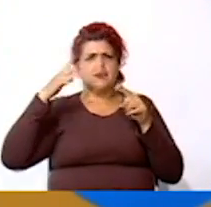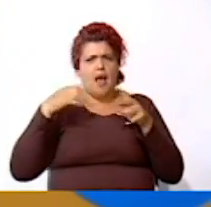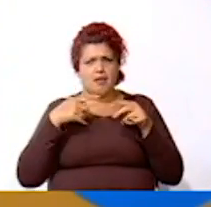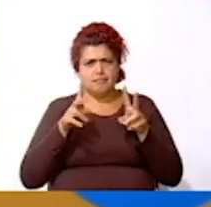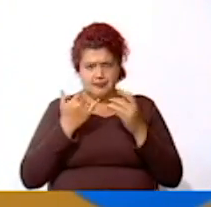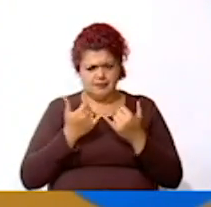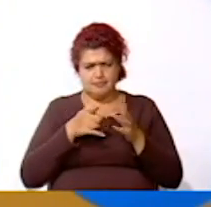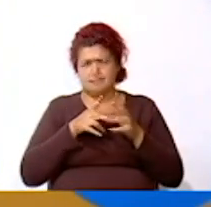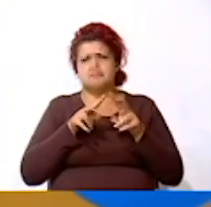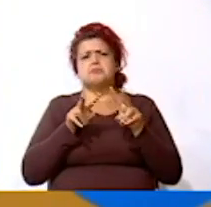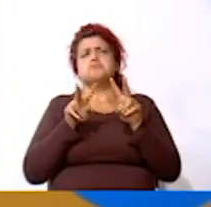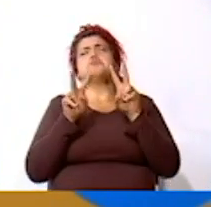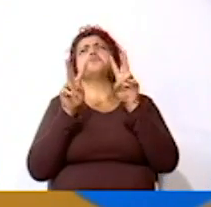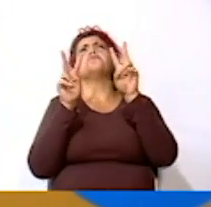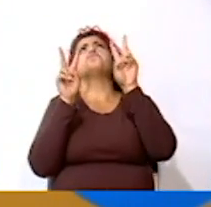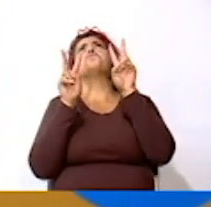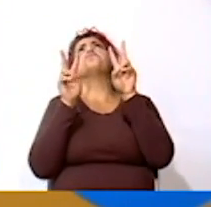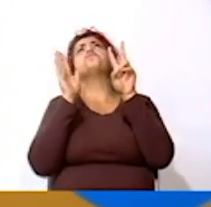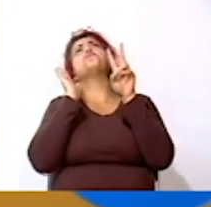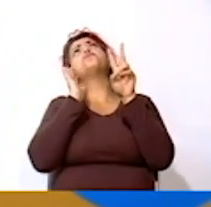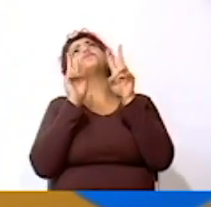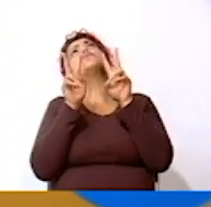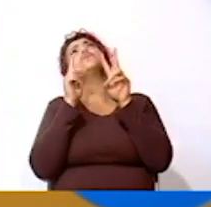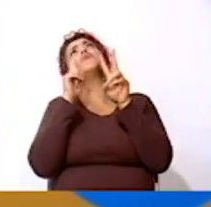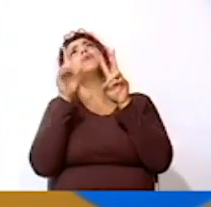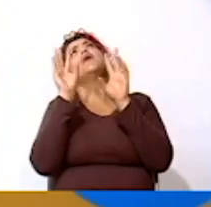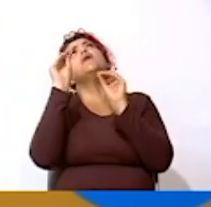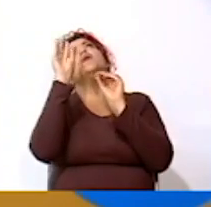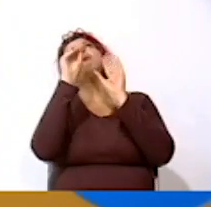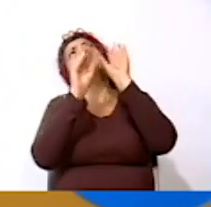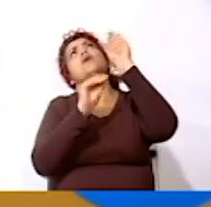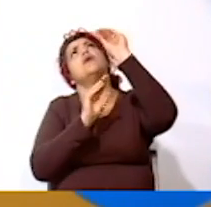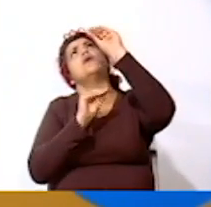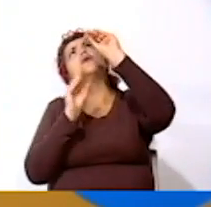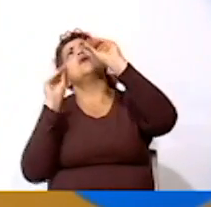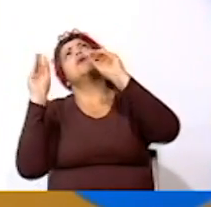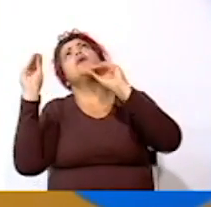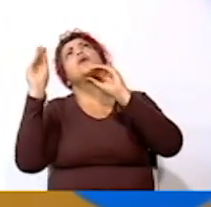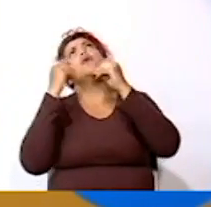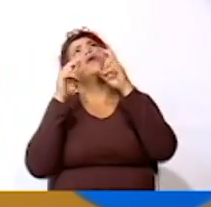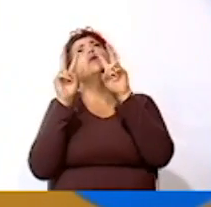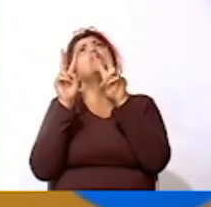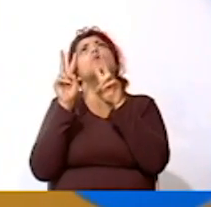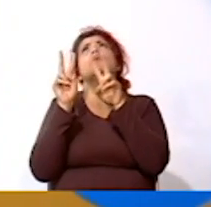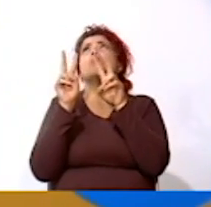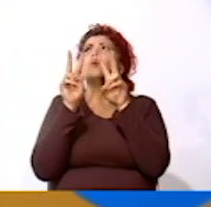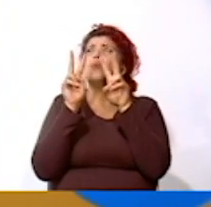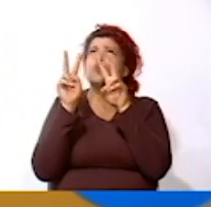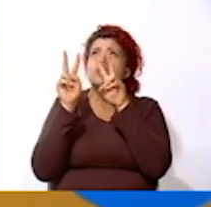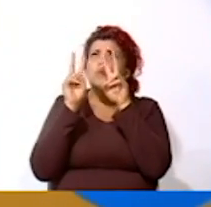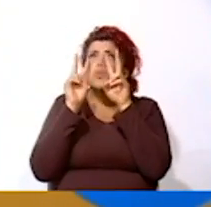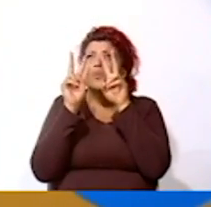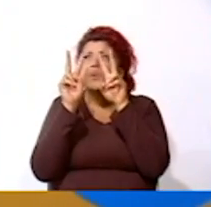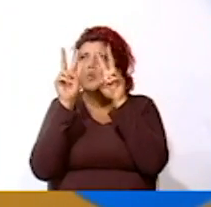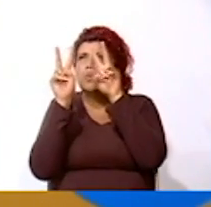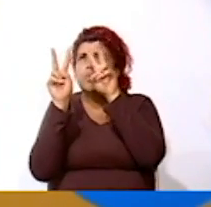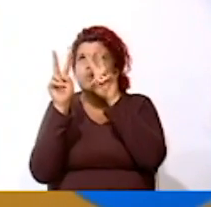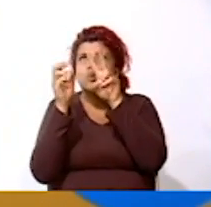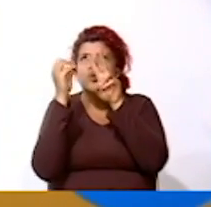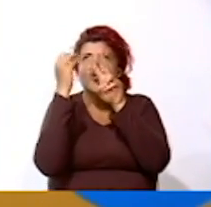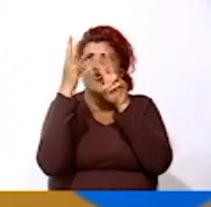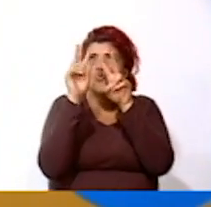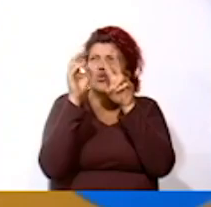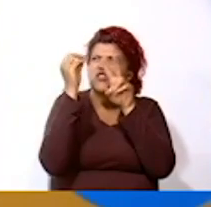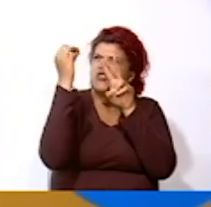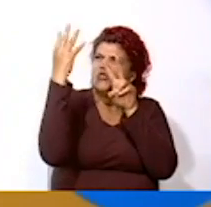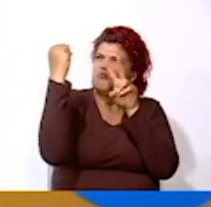arriba por ejemplo Y han observado estrellas que se mueven en el firmamento? ¿O han visto unas luces más intensas